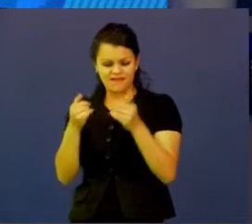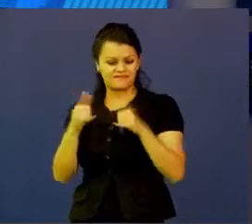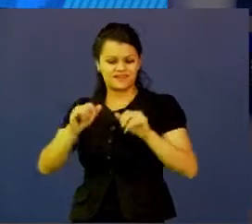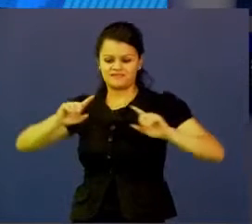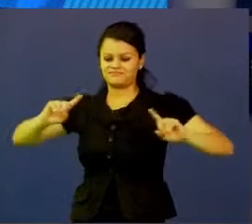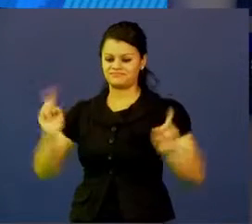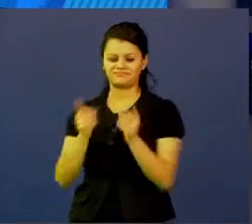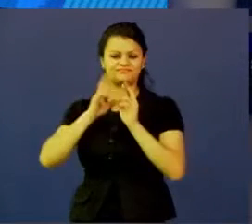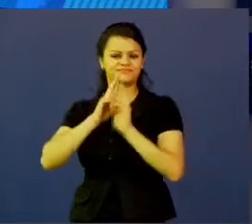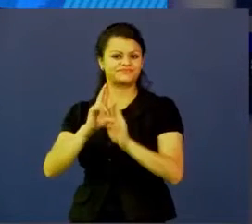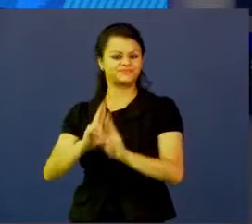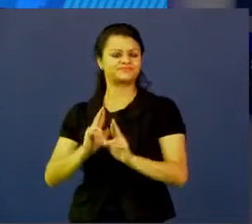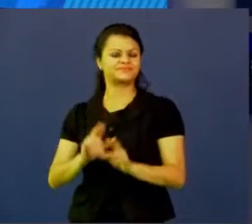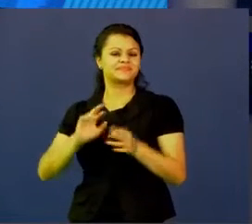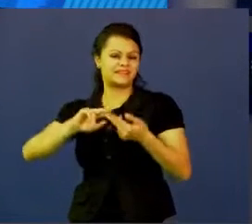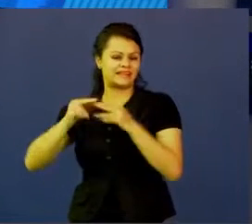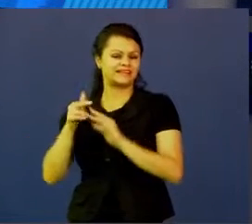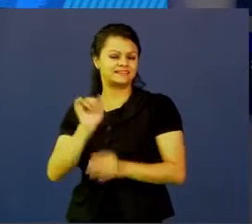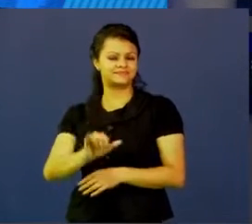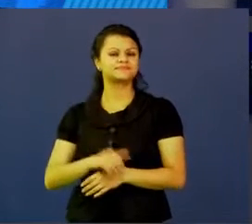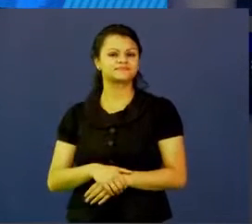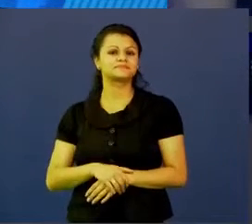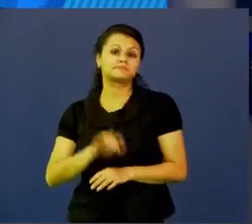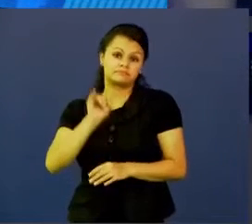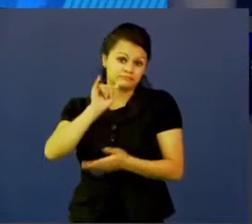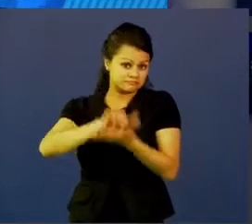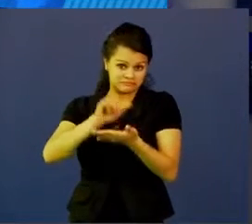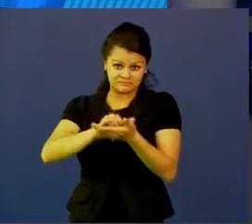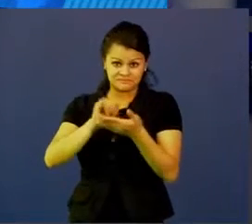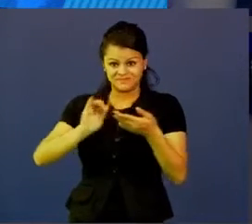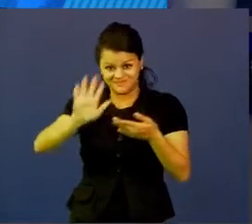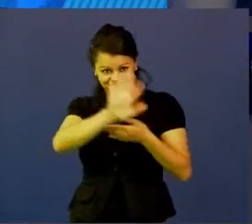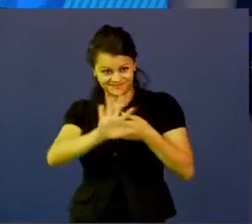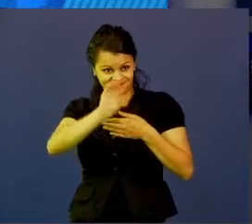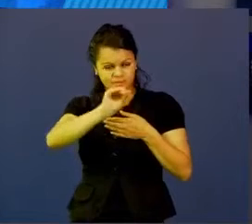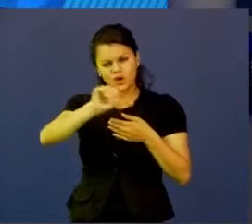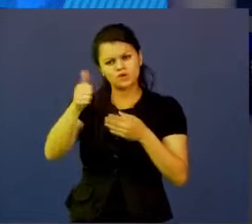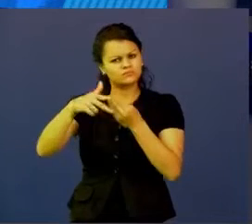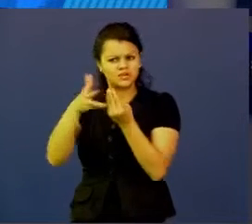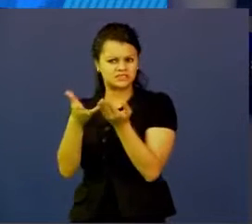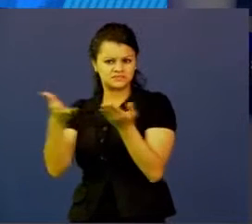alrededor de eso en esta etnografía o en otras herramientas de observación.